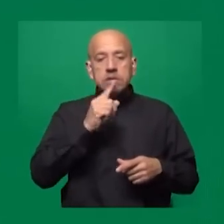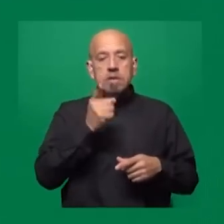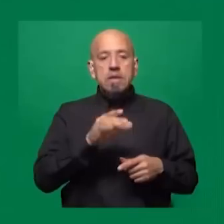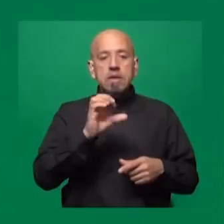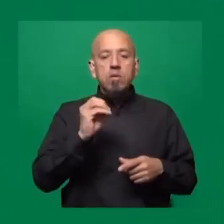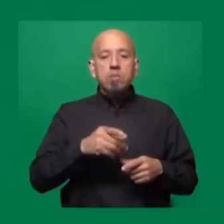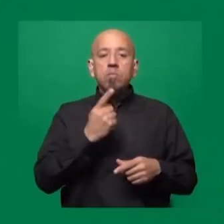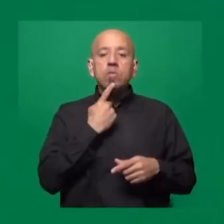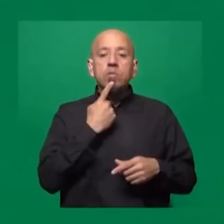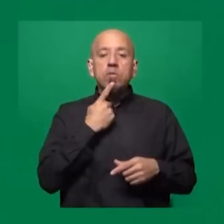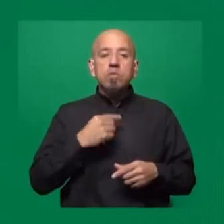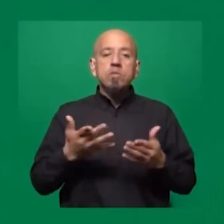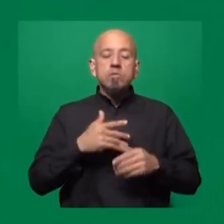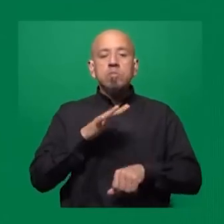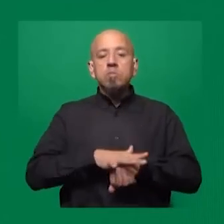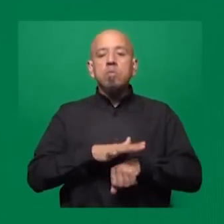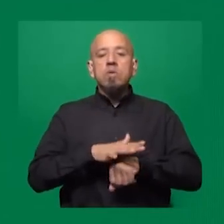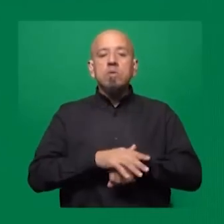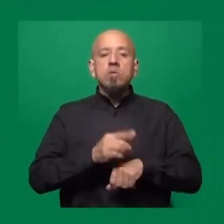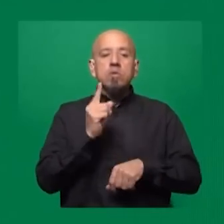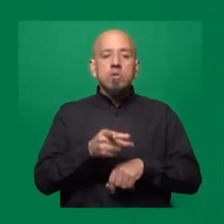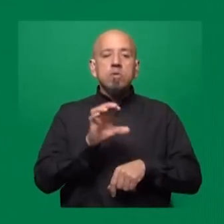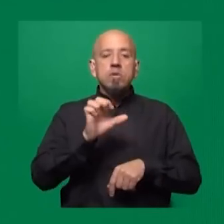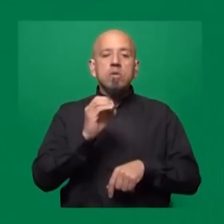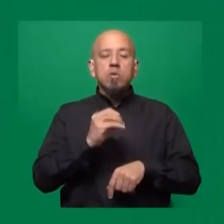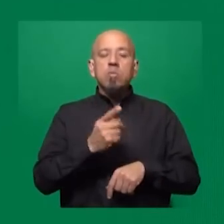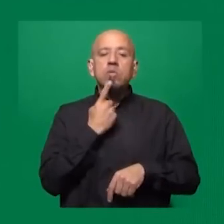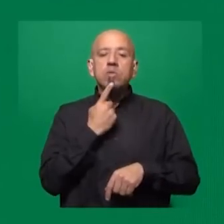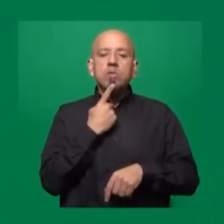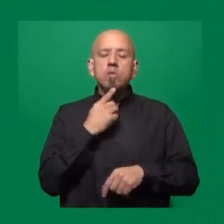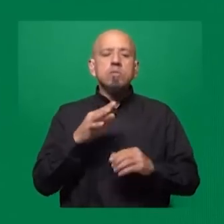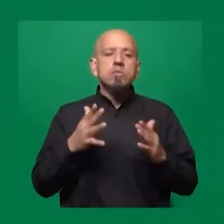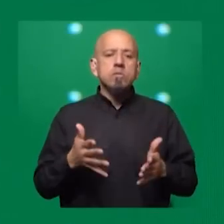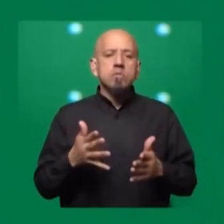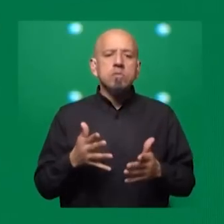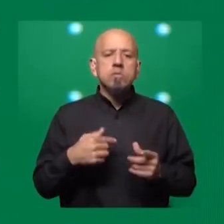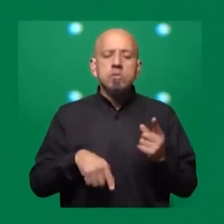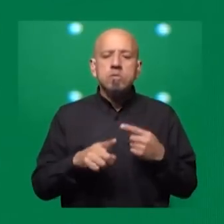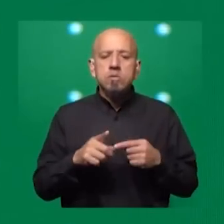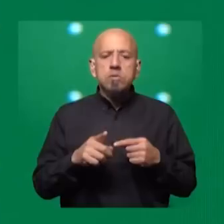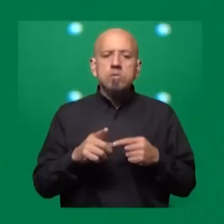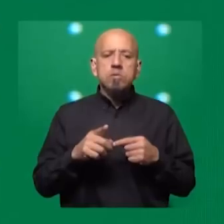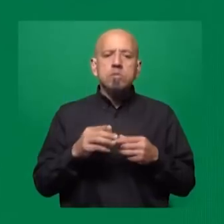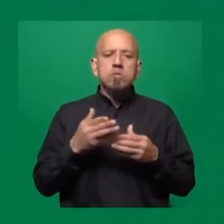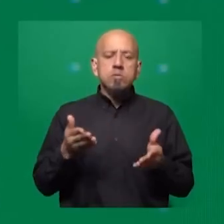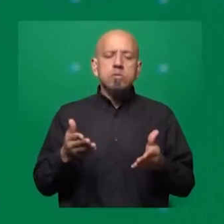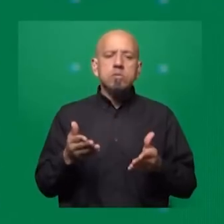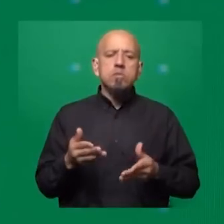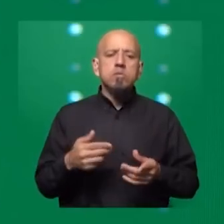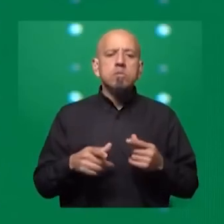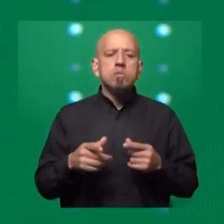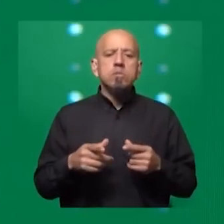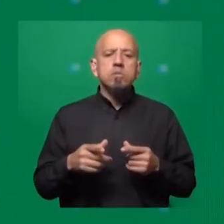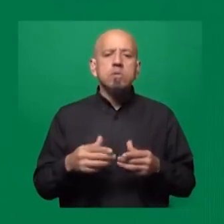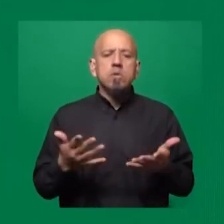Y precisamente en un momento de discusión geopolítica y de disputa, nadie puede escapar a la influencia de este impacto. Vamos a